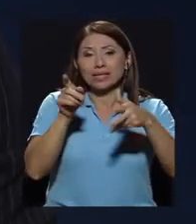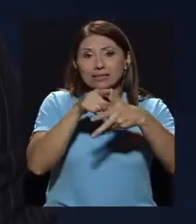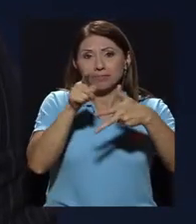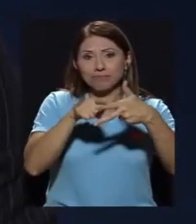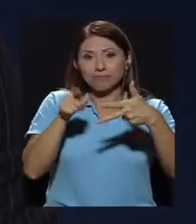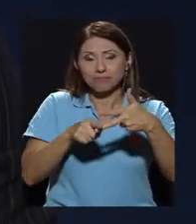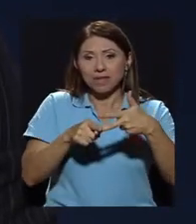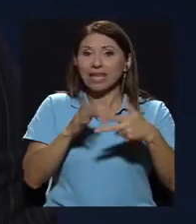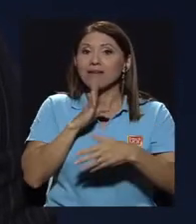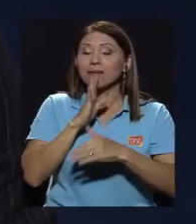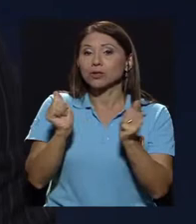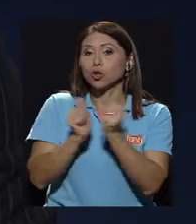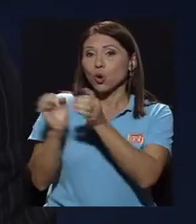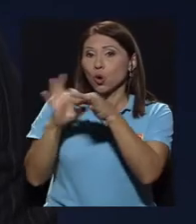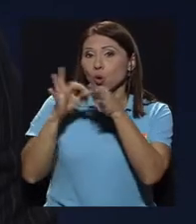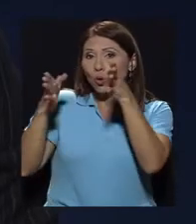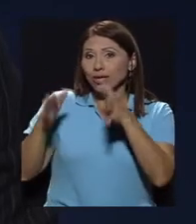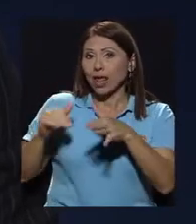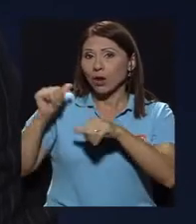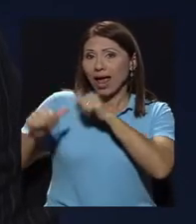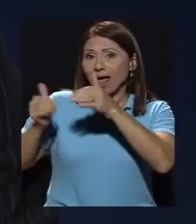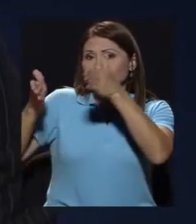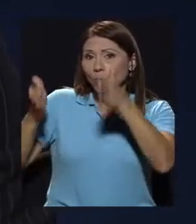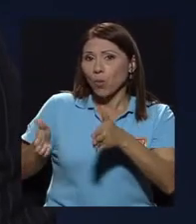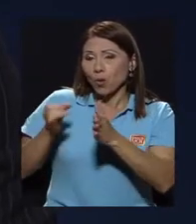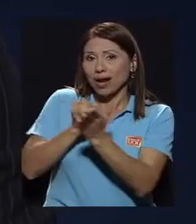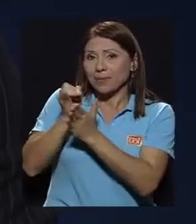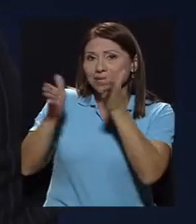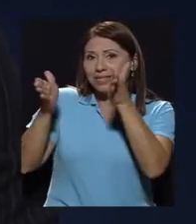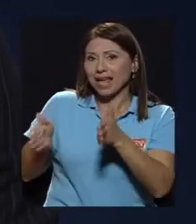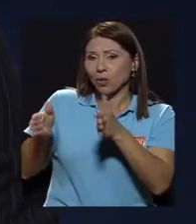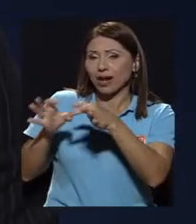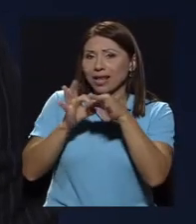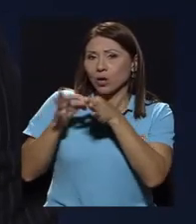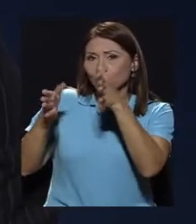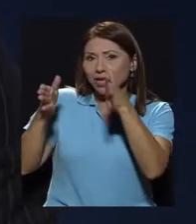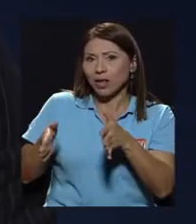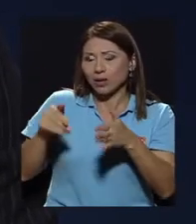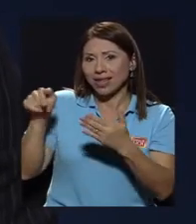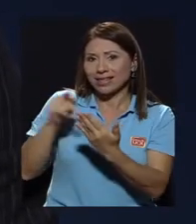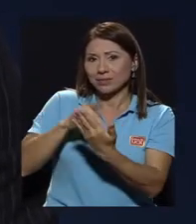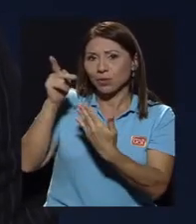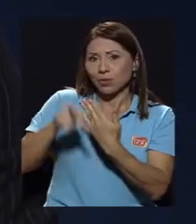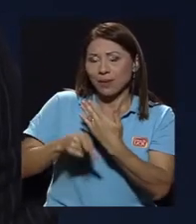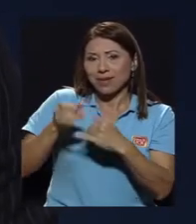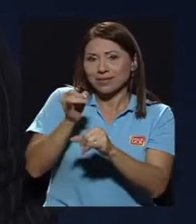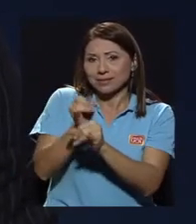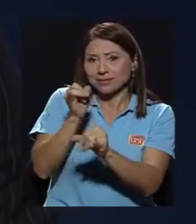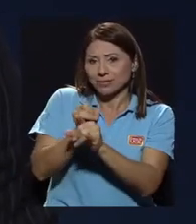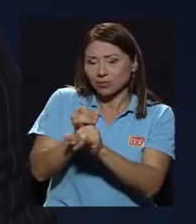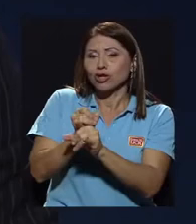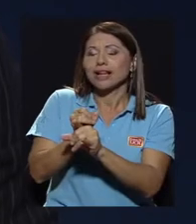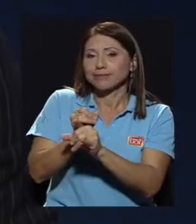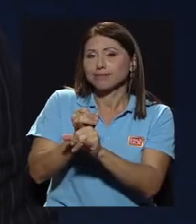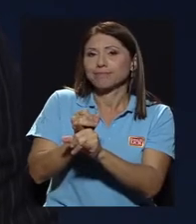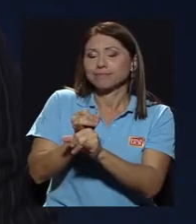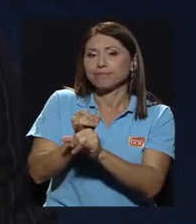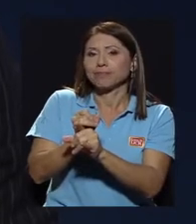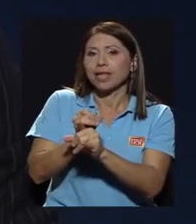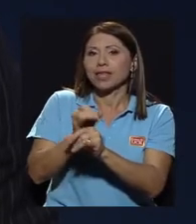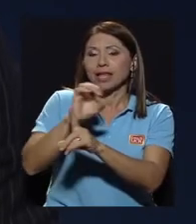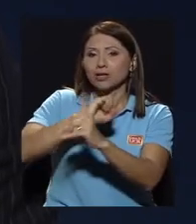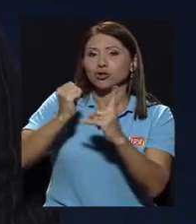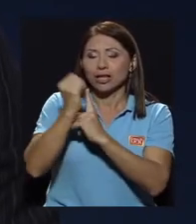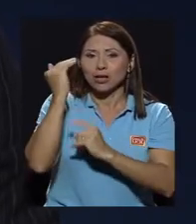casualmente con su coordinadora, una antropóloga, investigadora y coordinadora de este programa institucional de